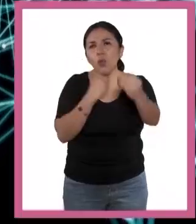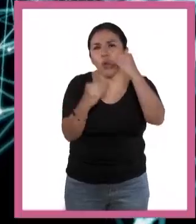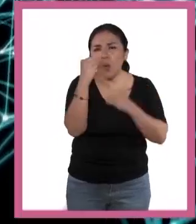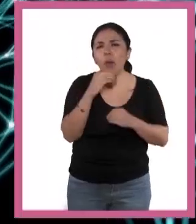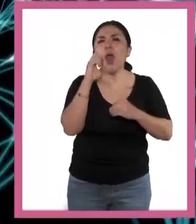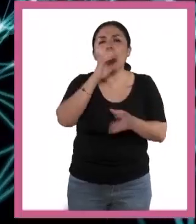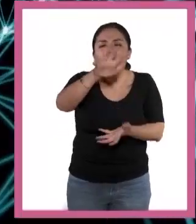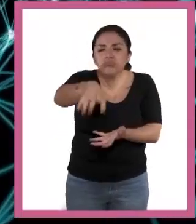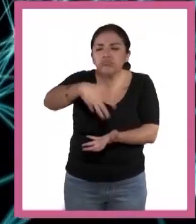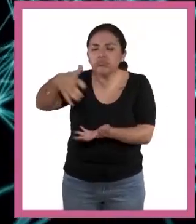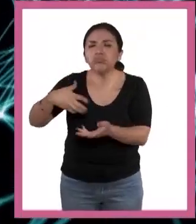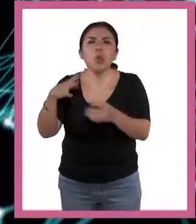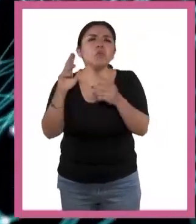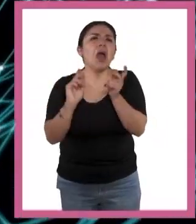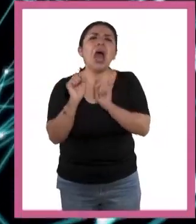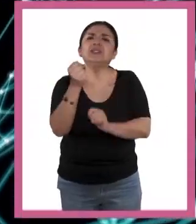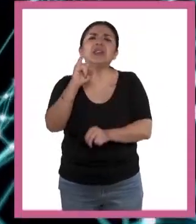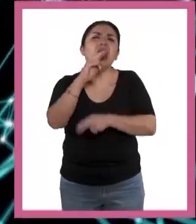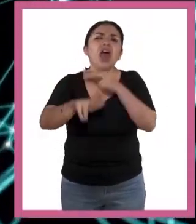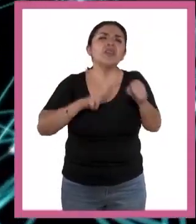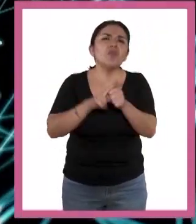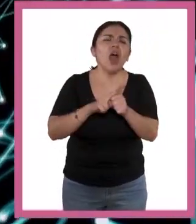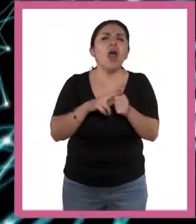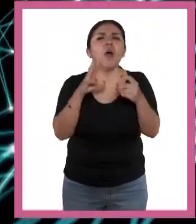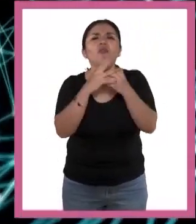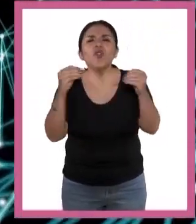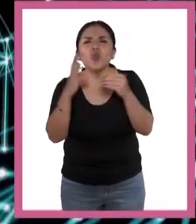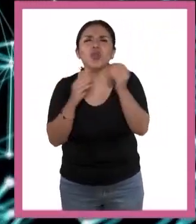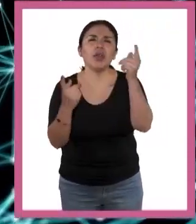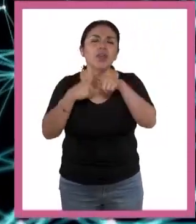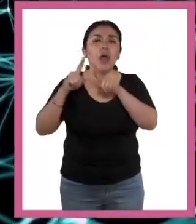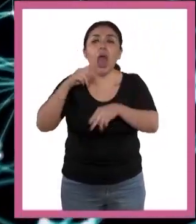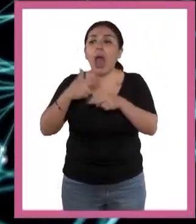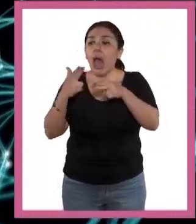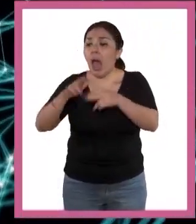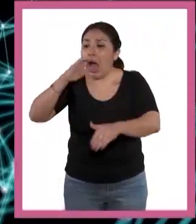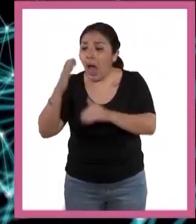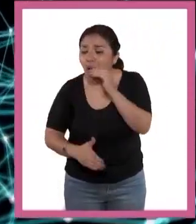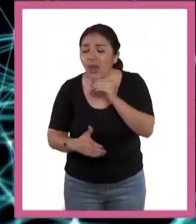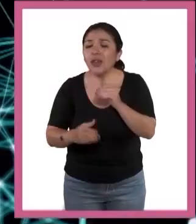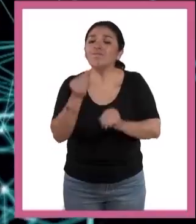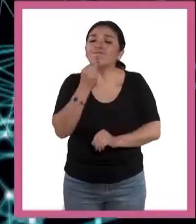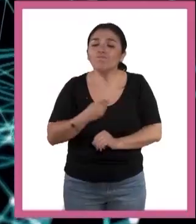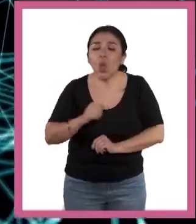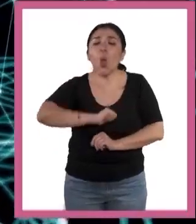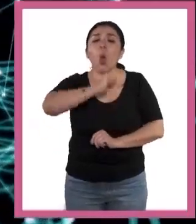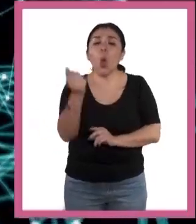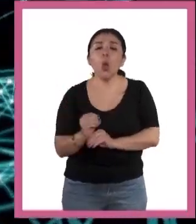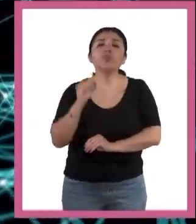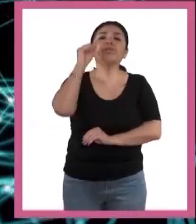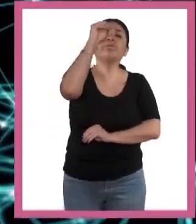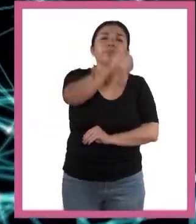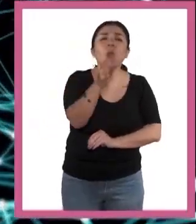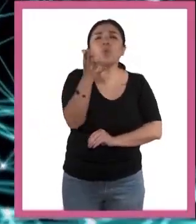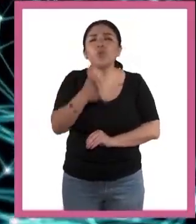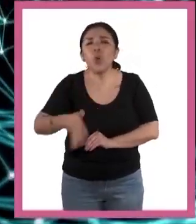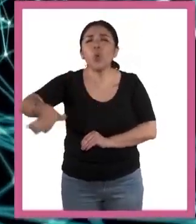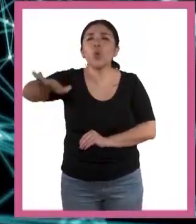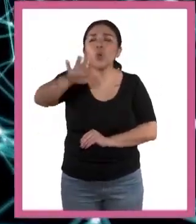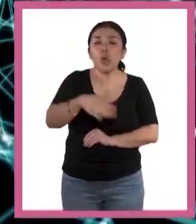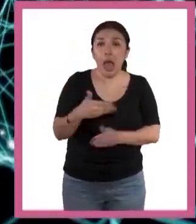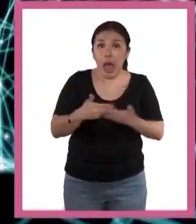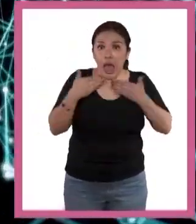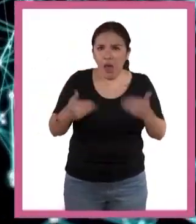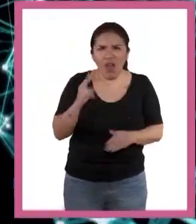recolectando los productos vegetales, hasta que se acababan y luego tenían que emigrar a donde hubiera más. Pero a